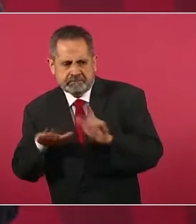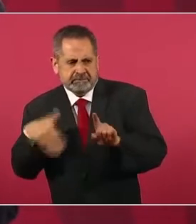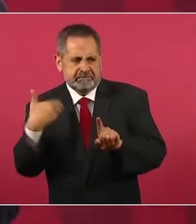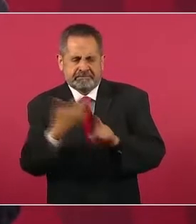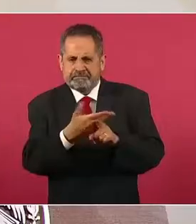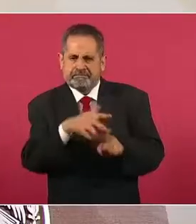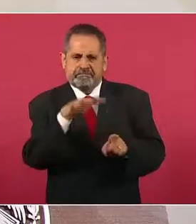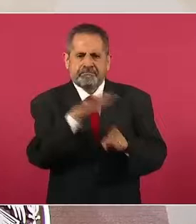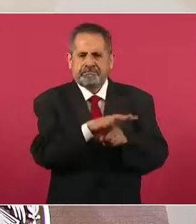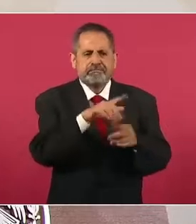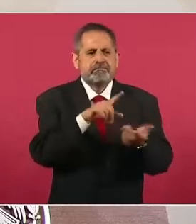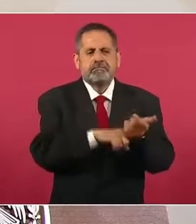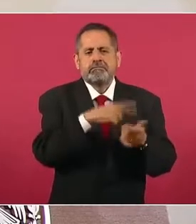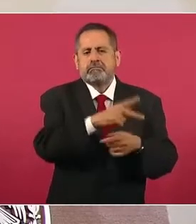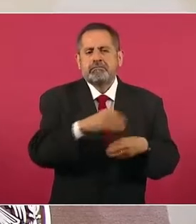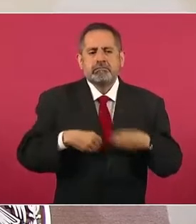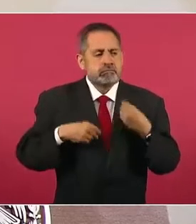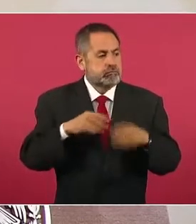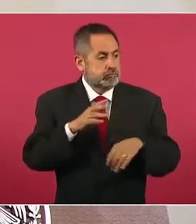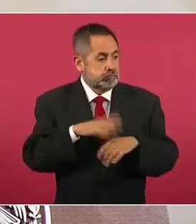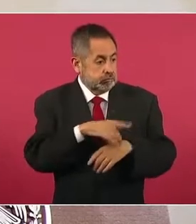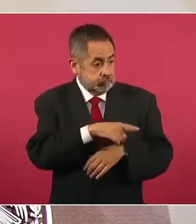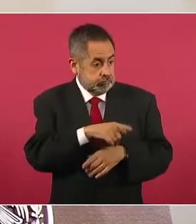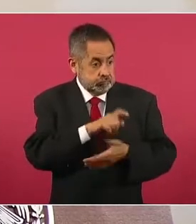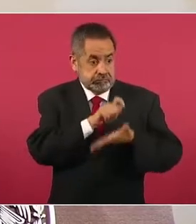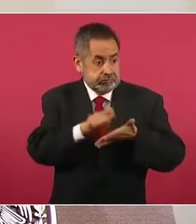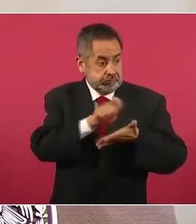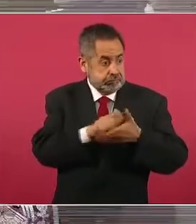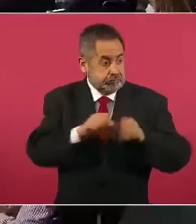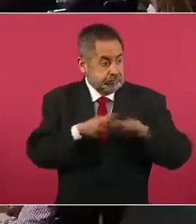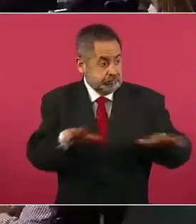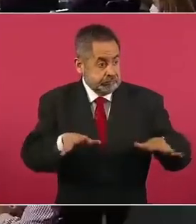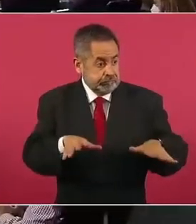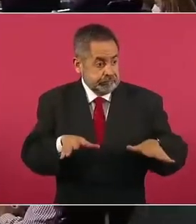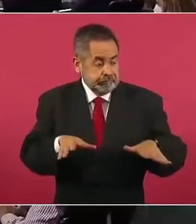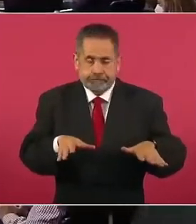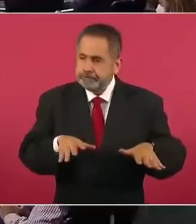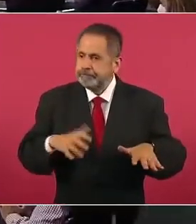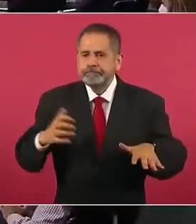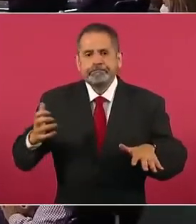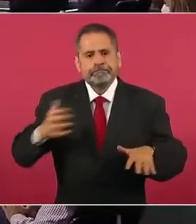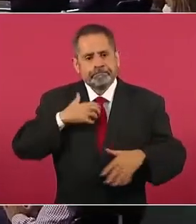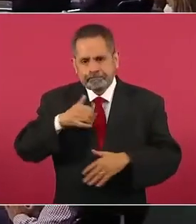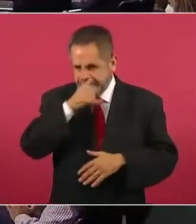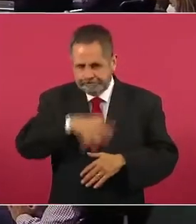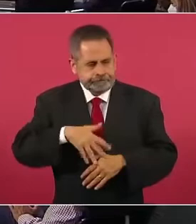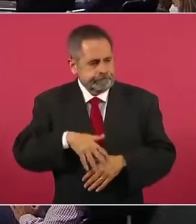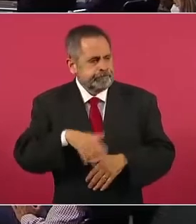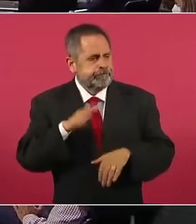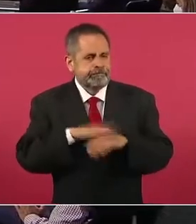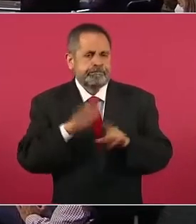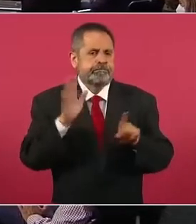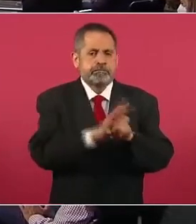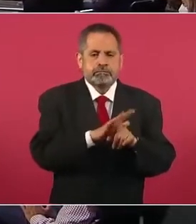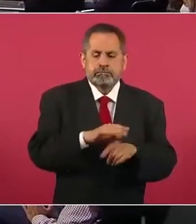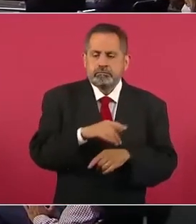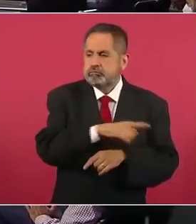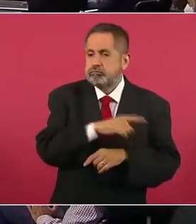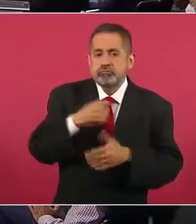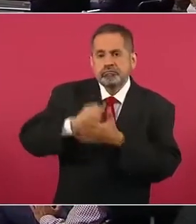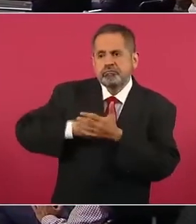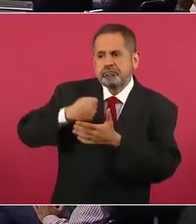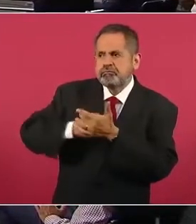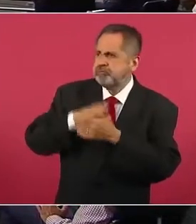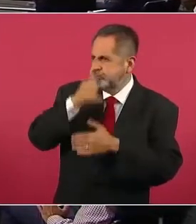cuestiones de su desempeño como luchadora